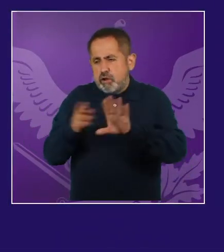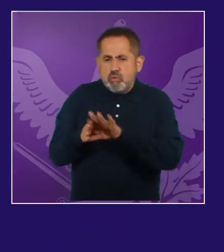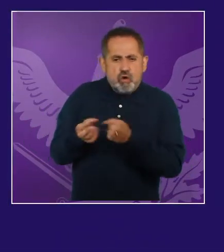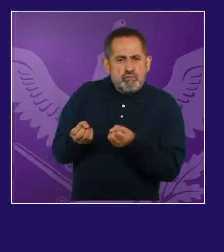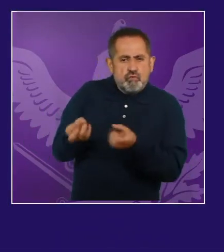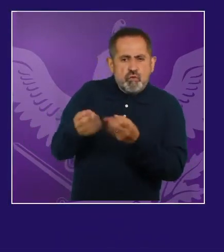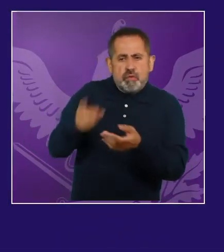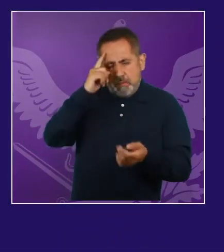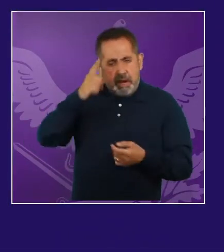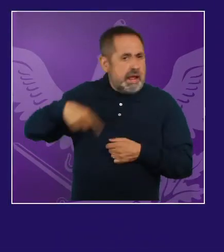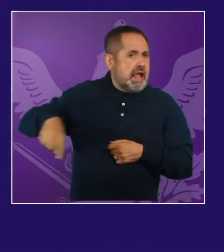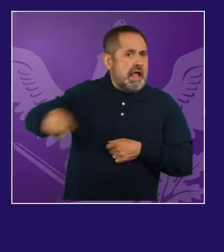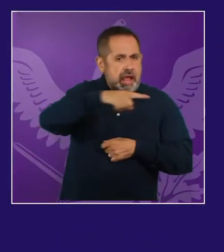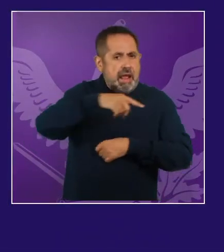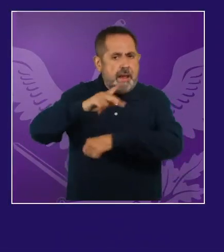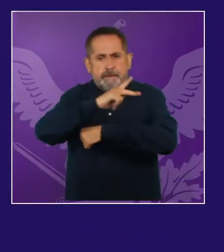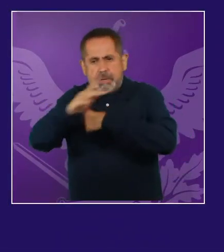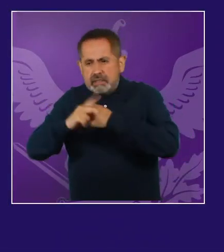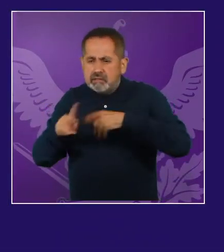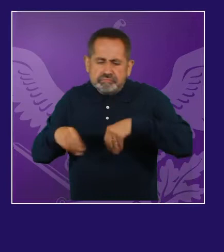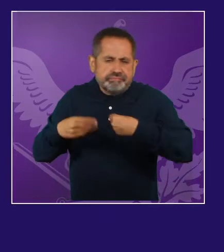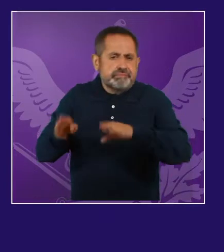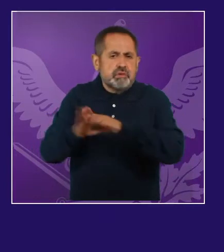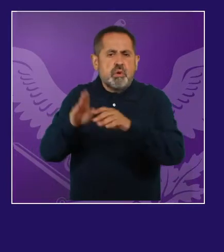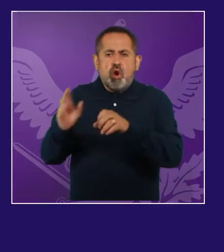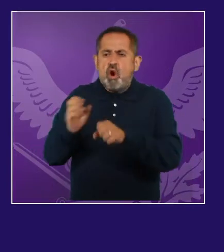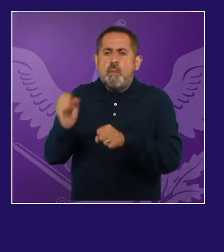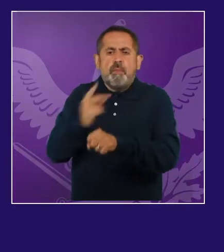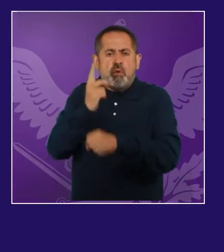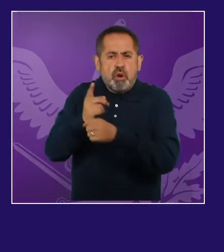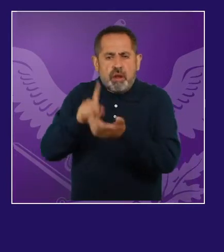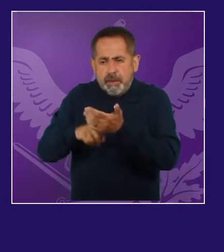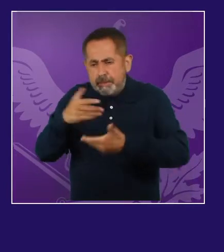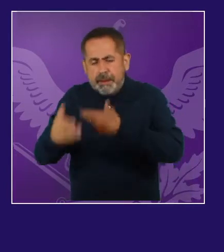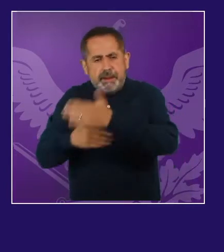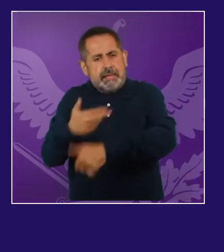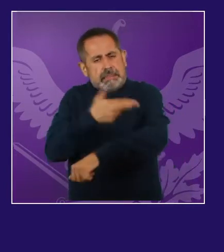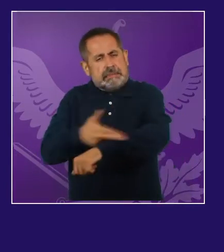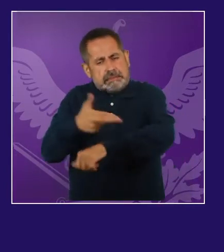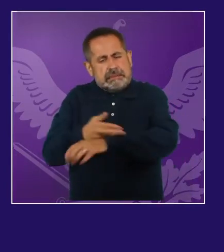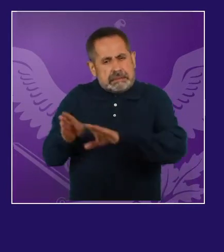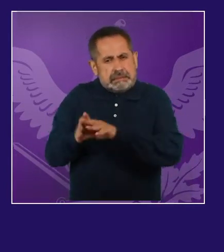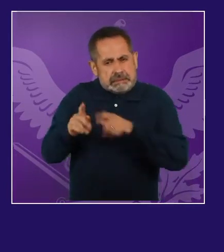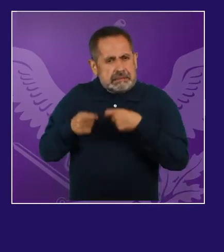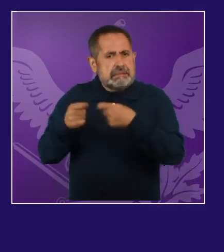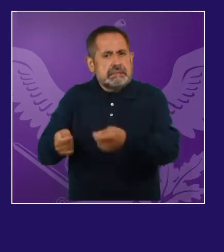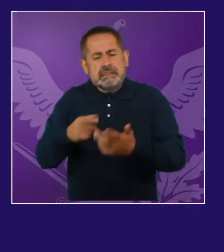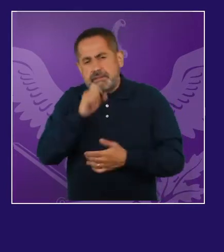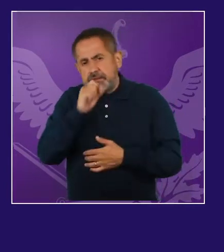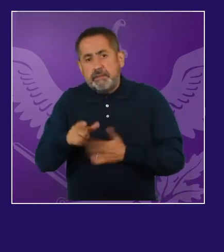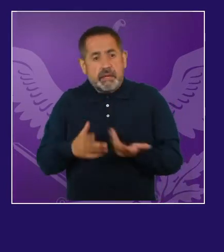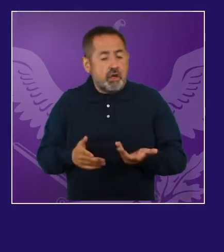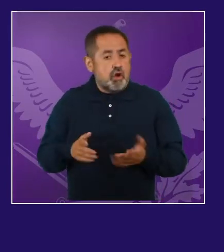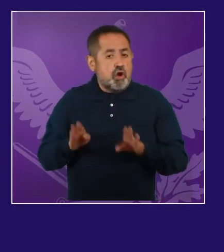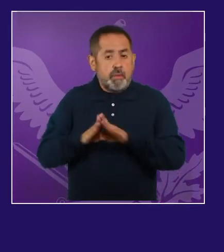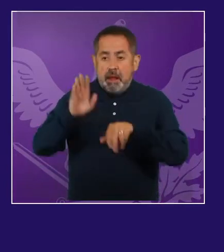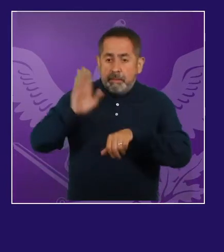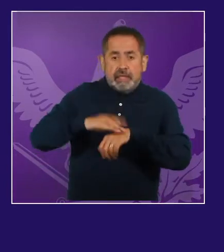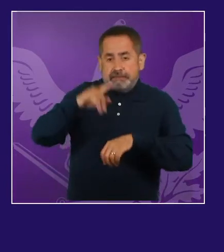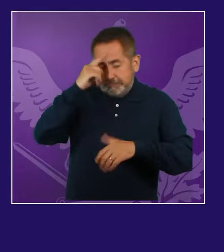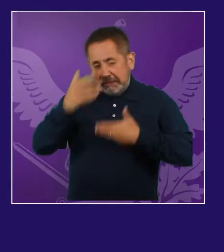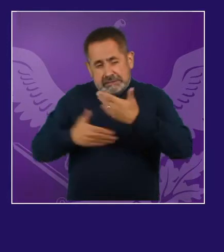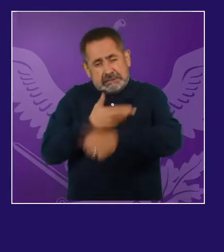generar también estímulos a la formalización. En algunos países lo que se hizo, bueno, garantizar la posibilidad de hacer un aseguramiento a tiempo parcial, este,